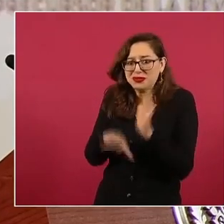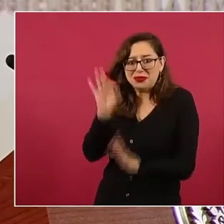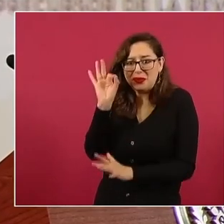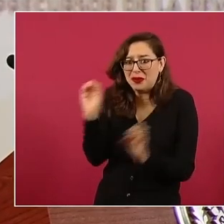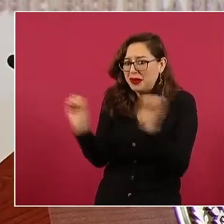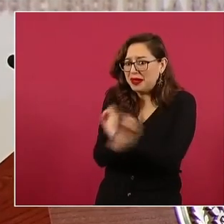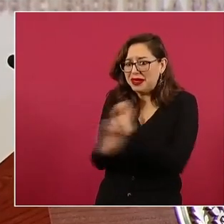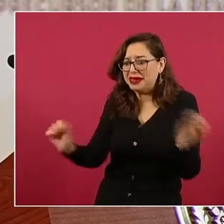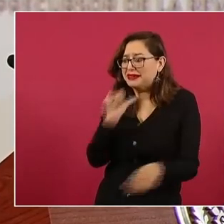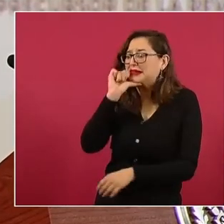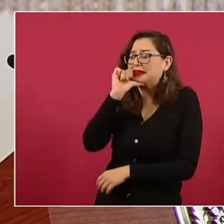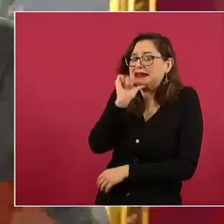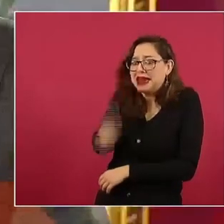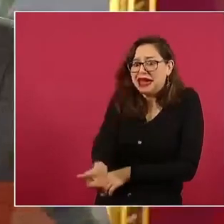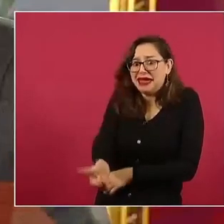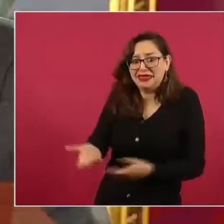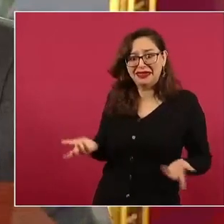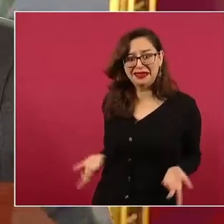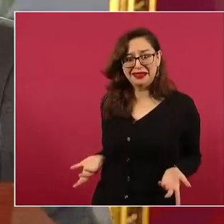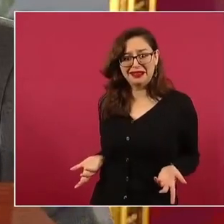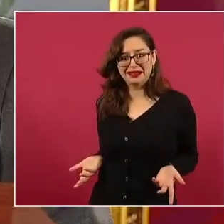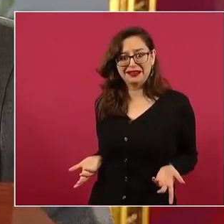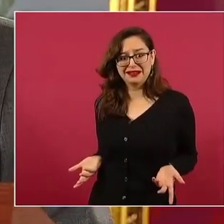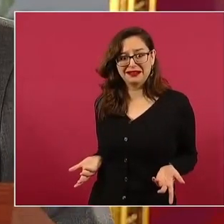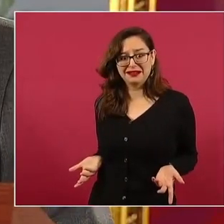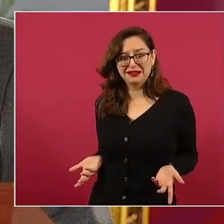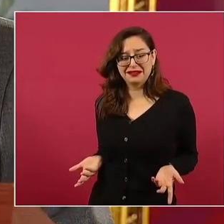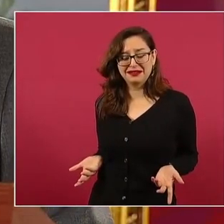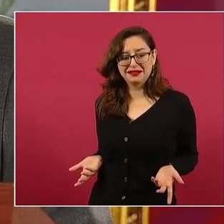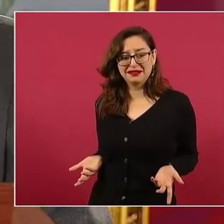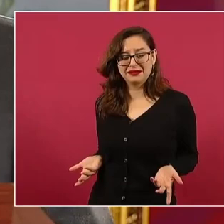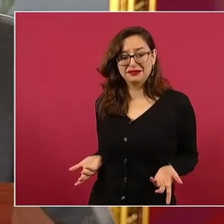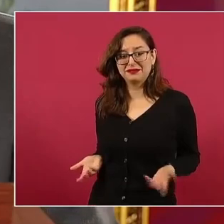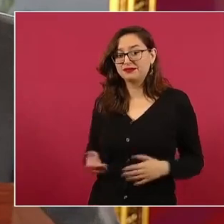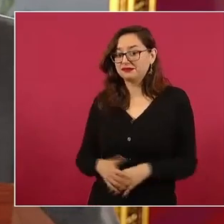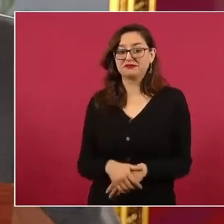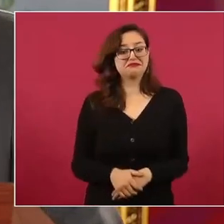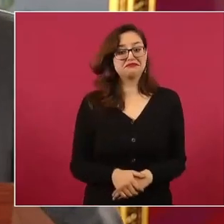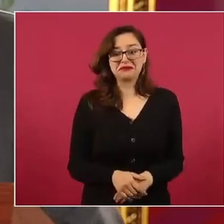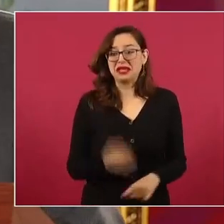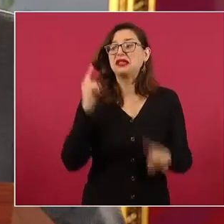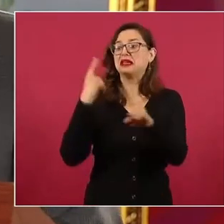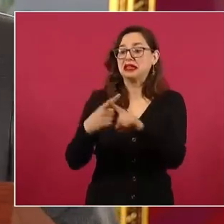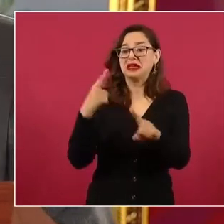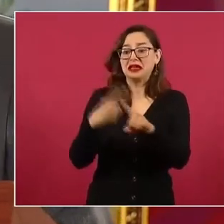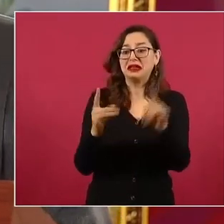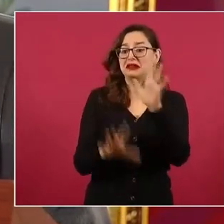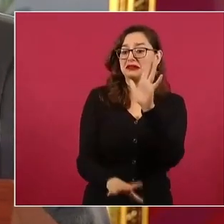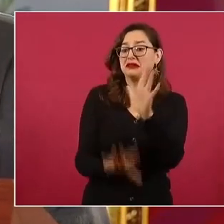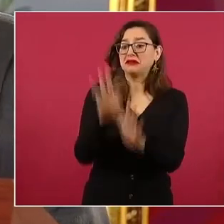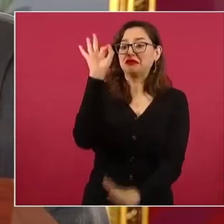la señal la va a dar la gente.